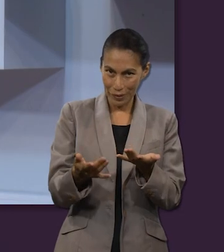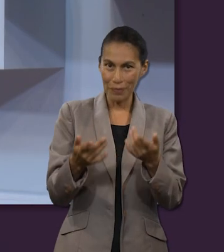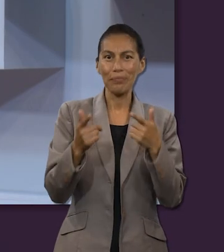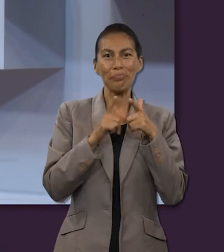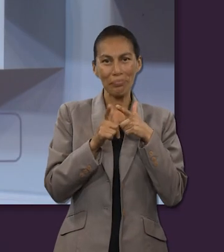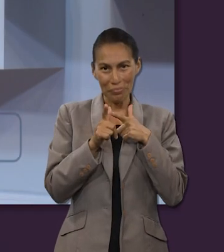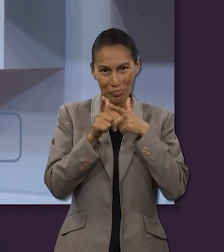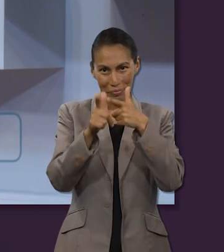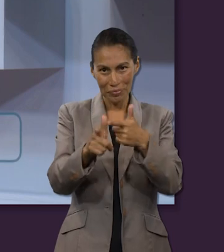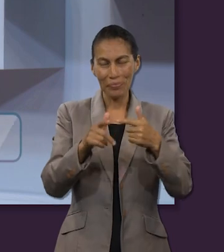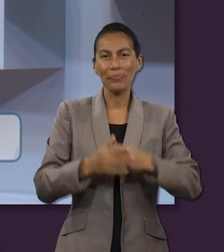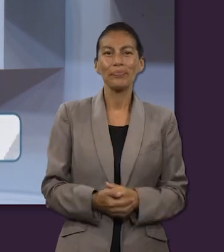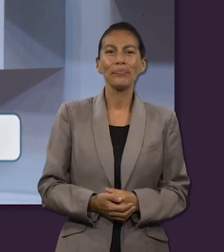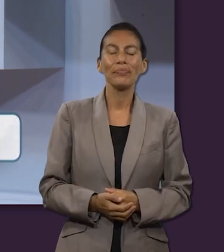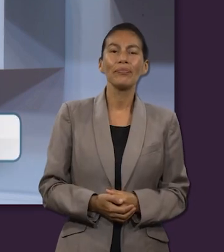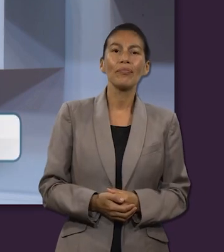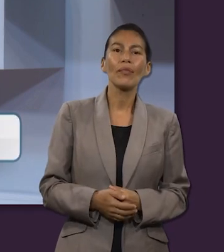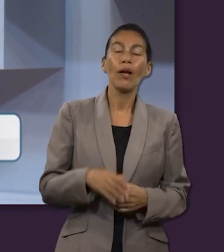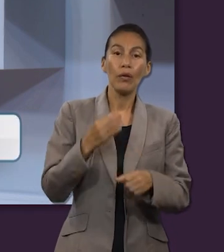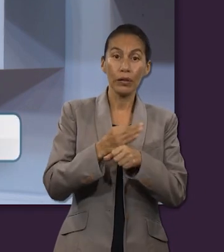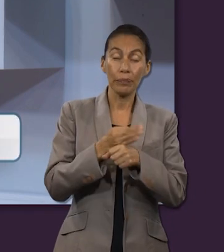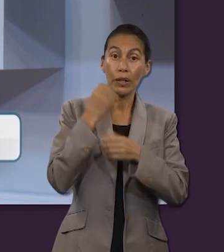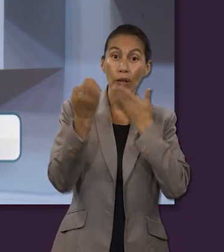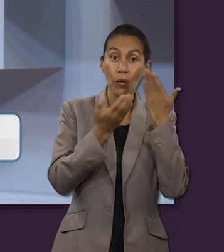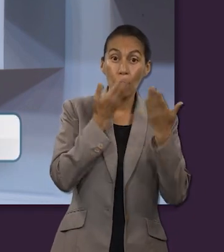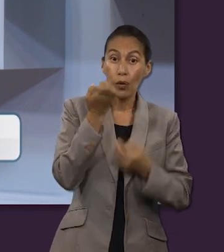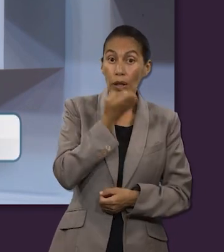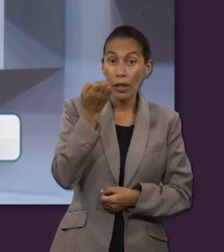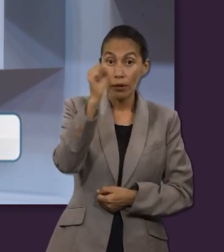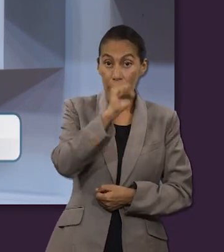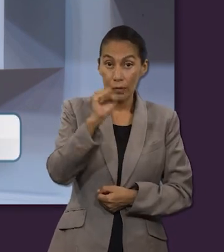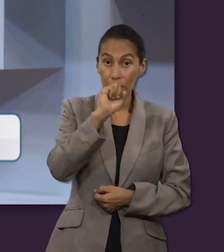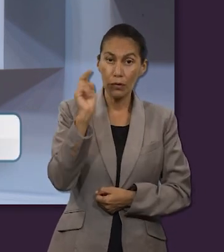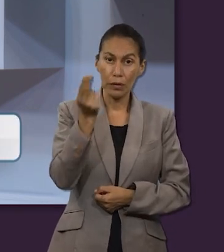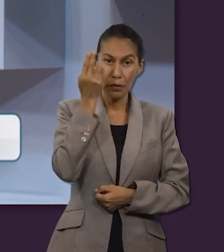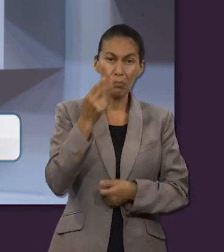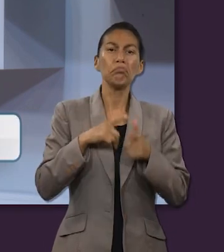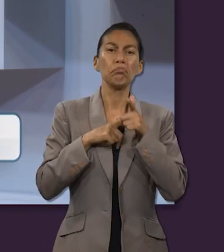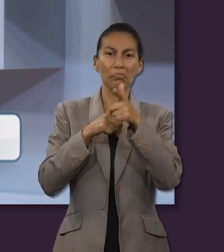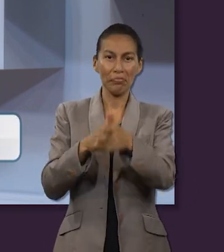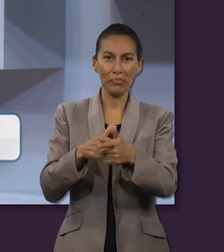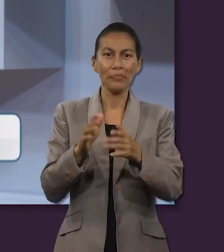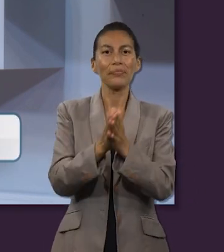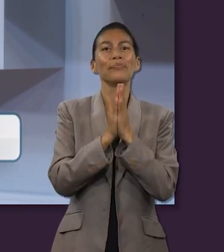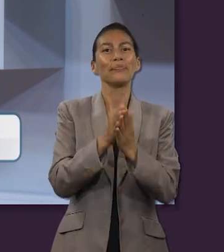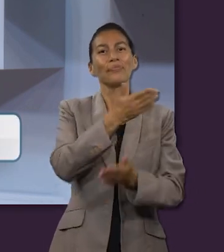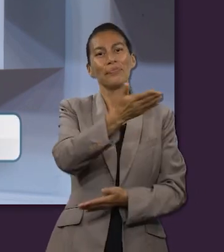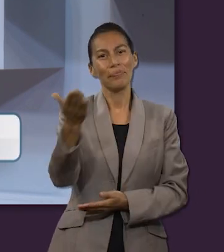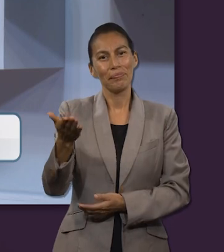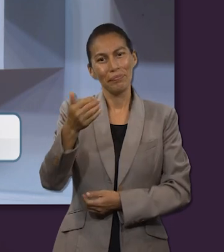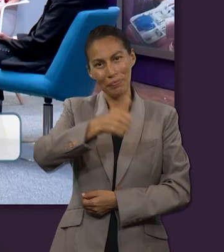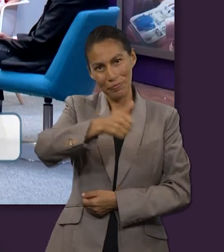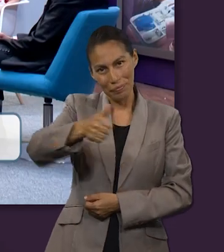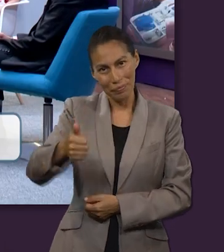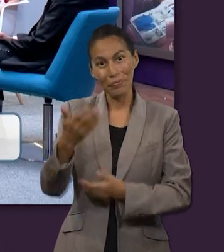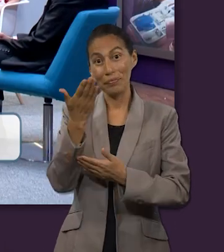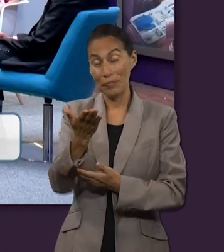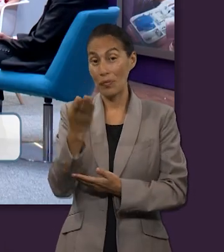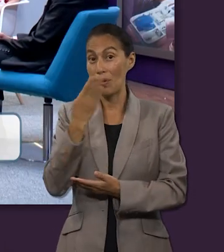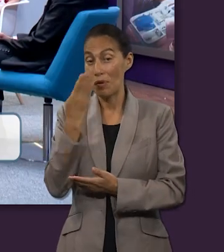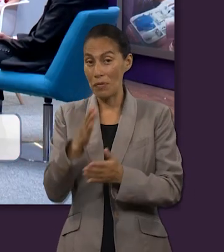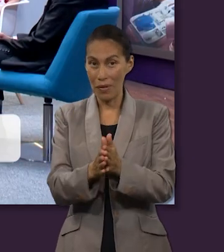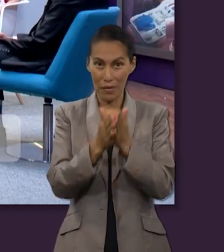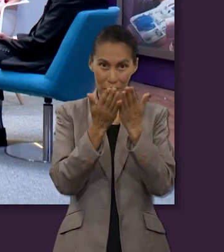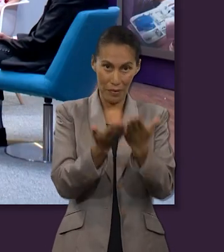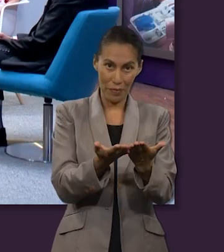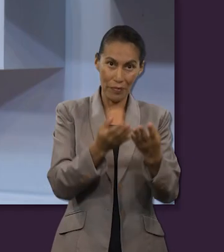Gracias por quedarse con nosotros. Vamos a seguir con la Escuela Sabática Universitaria. Y les pido a cada